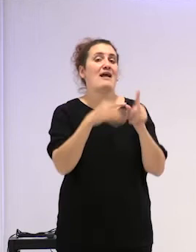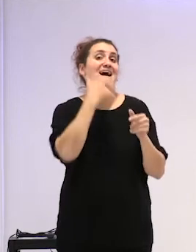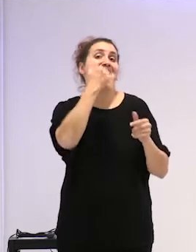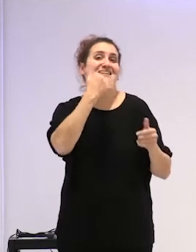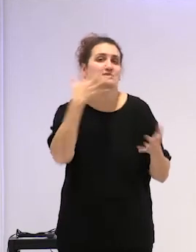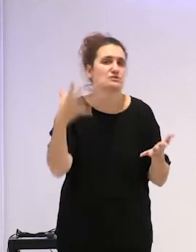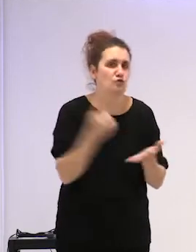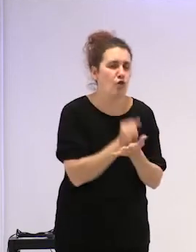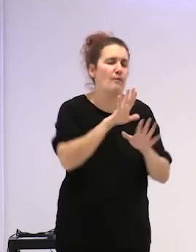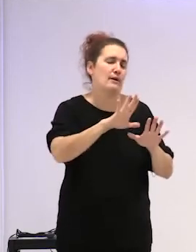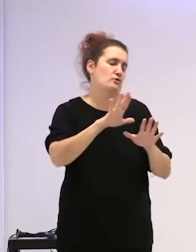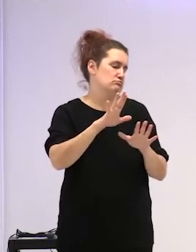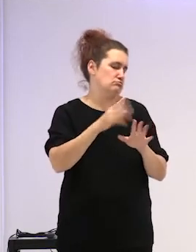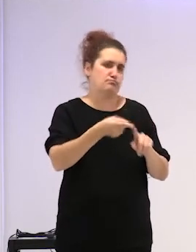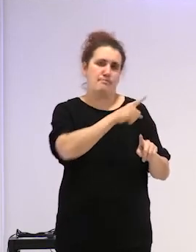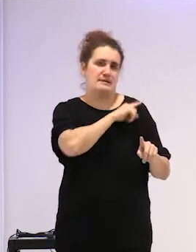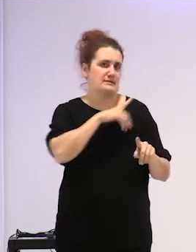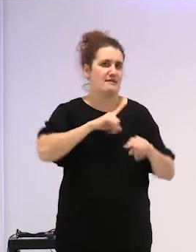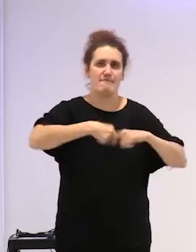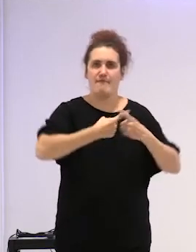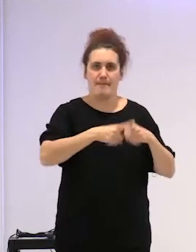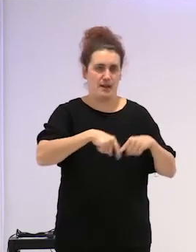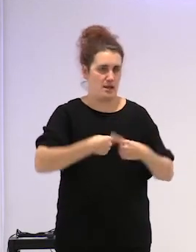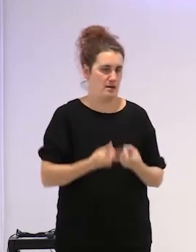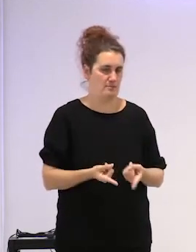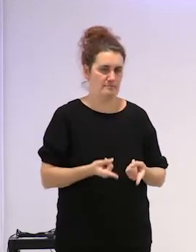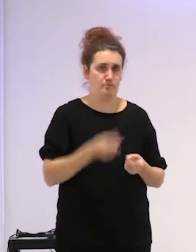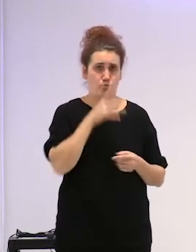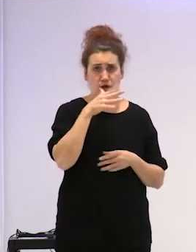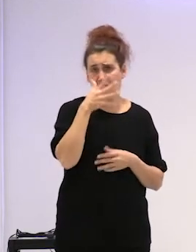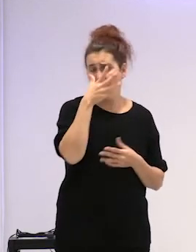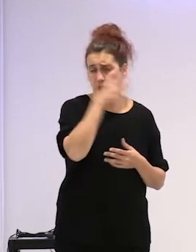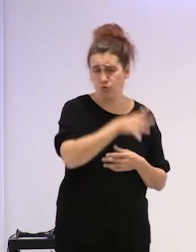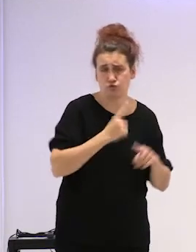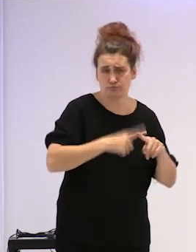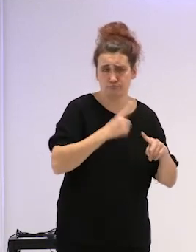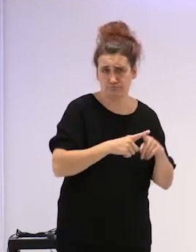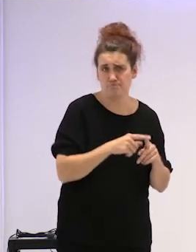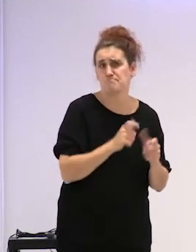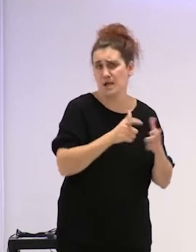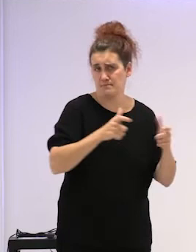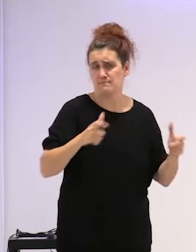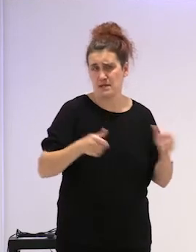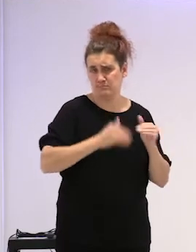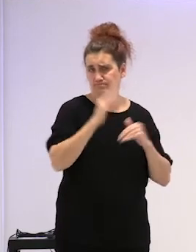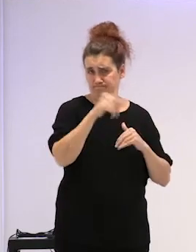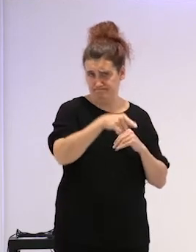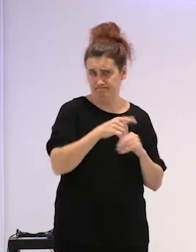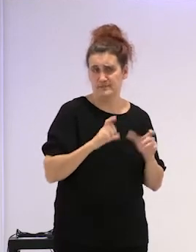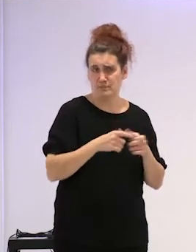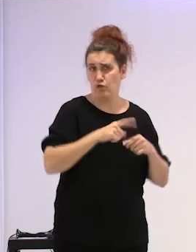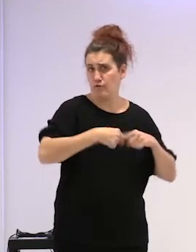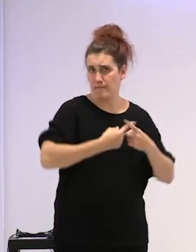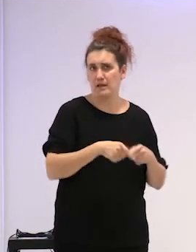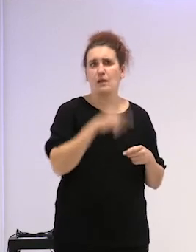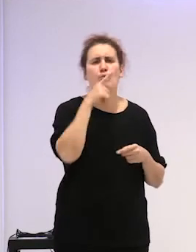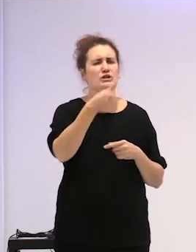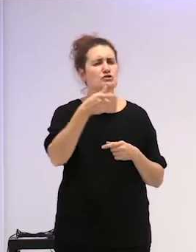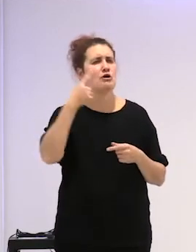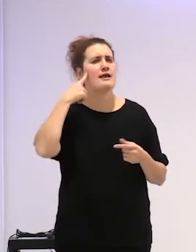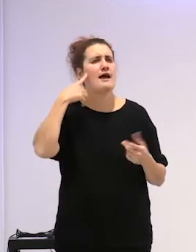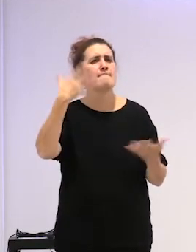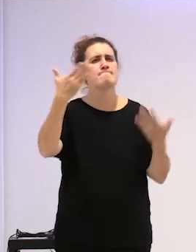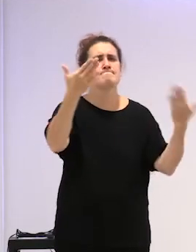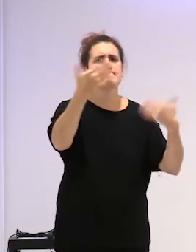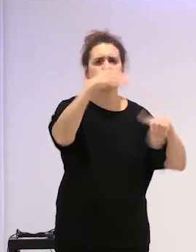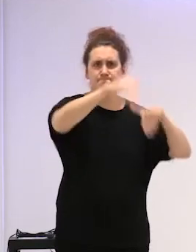pero sobre todo la familia como espacio opaco en el que se dan los abusos con más frecuencia. Por eso ella lanza un llamamiento que hoy